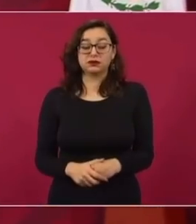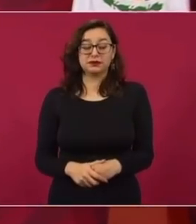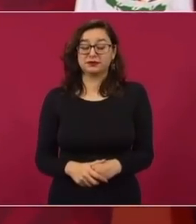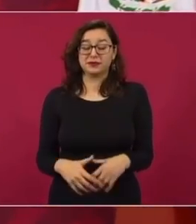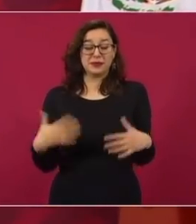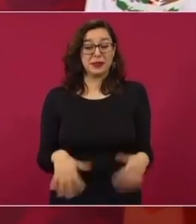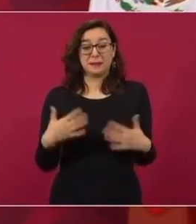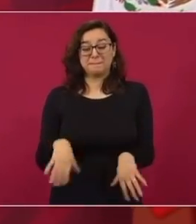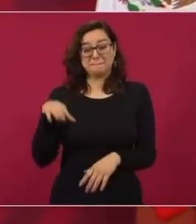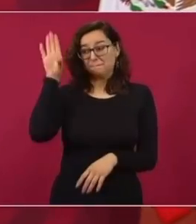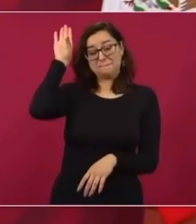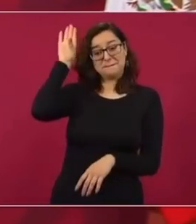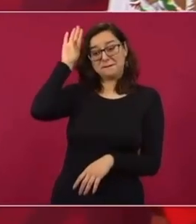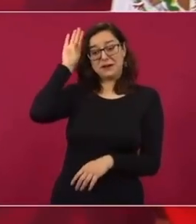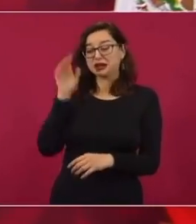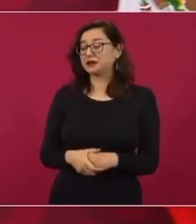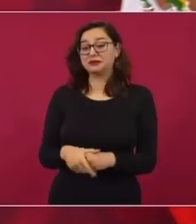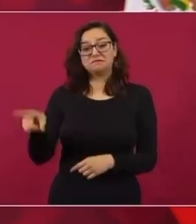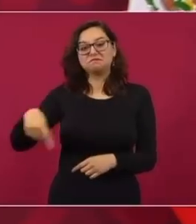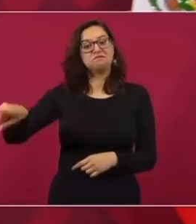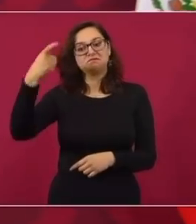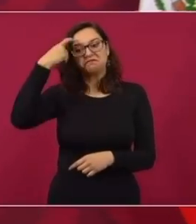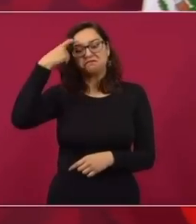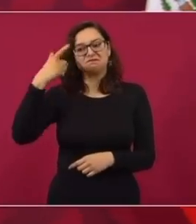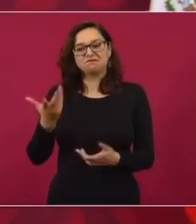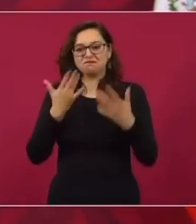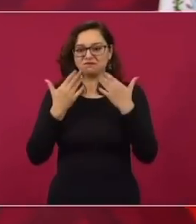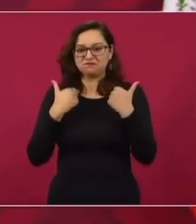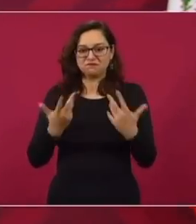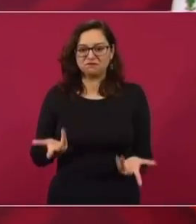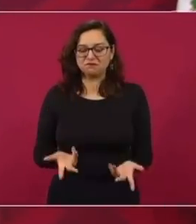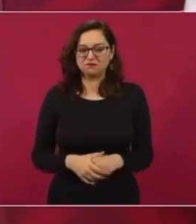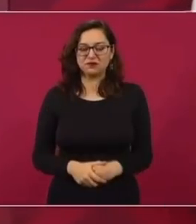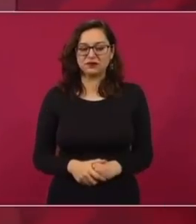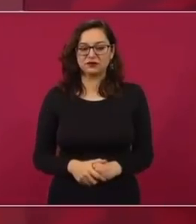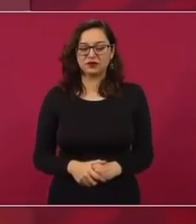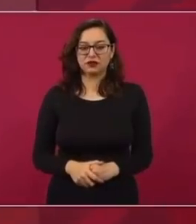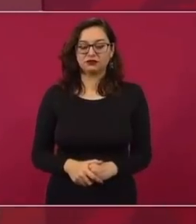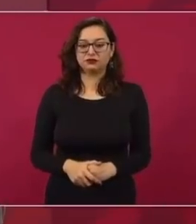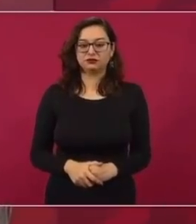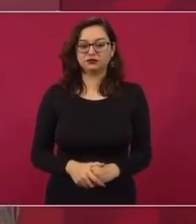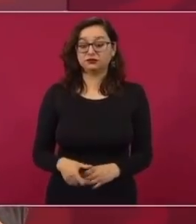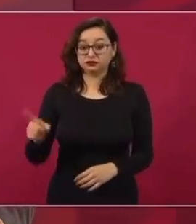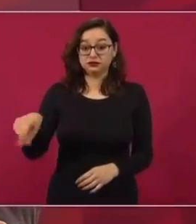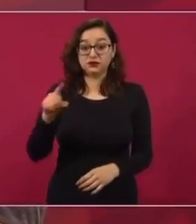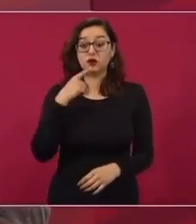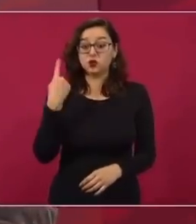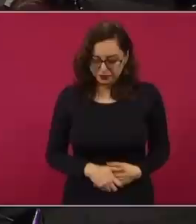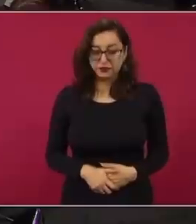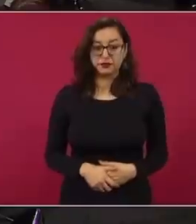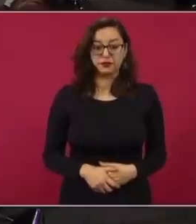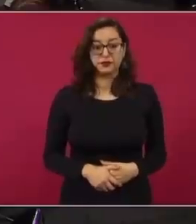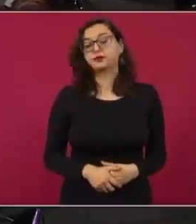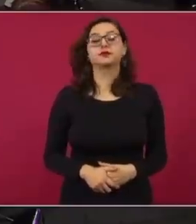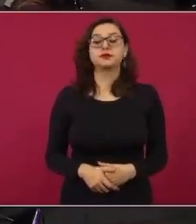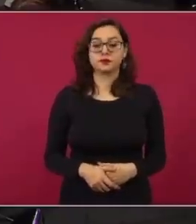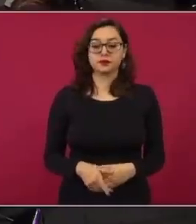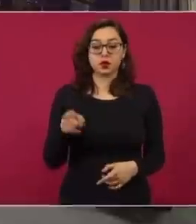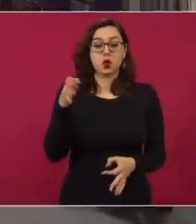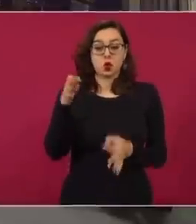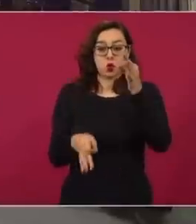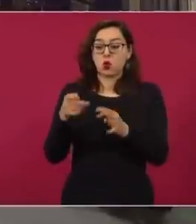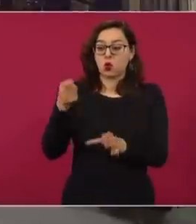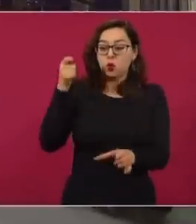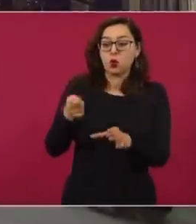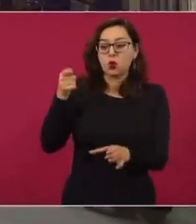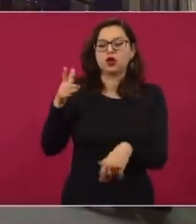irracional por completo. Pero no solo son los que denuncian, son los de arriba. La decisión de este juez es por una